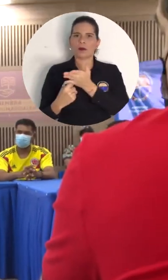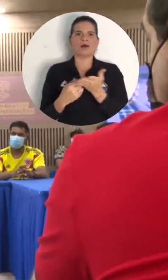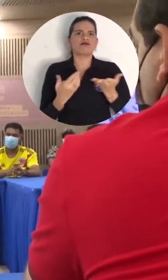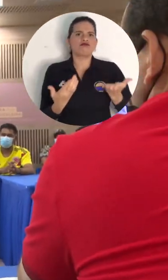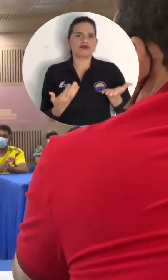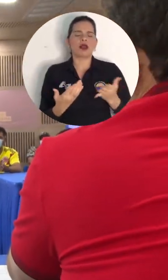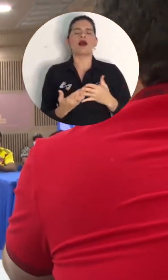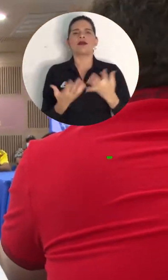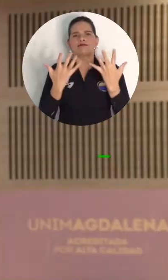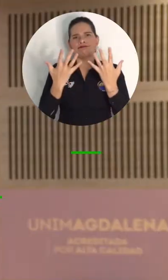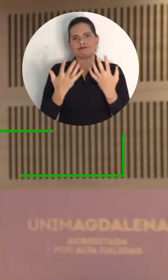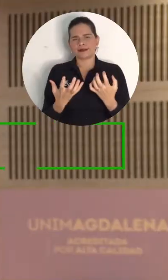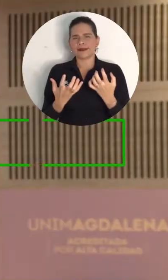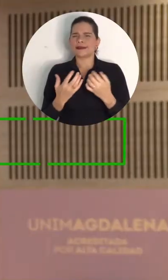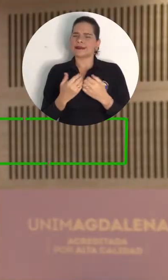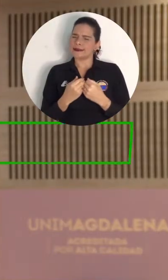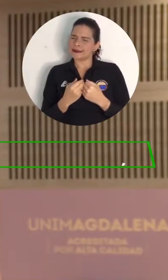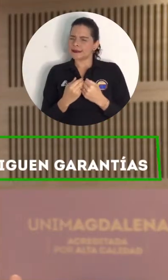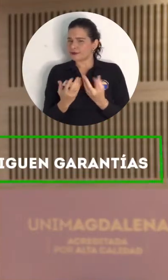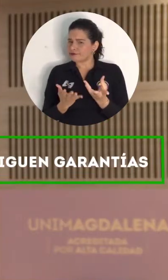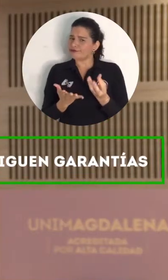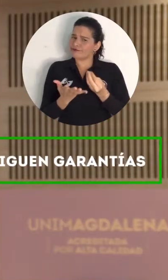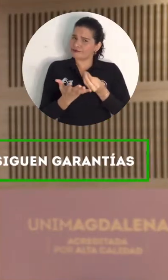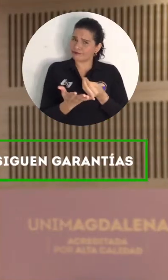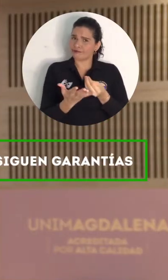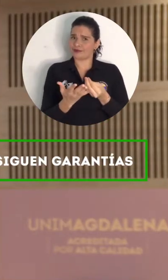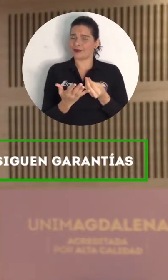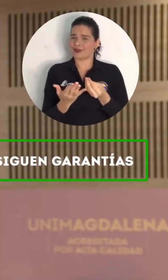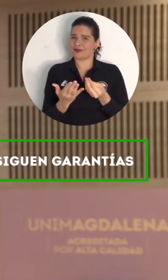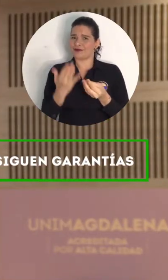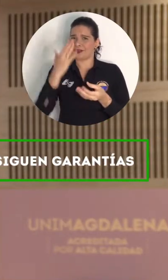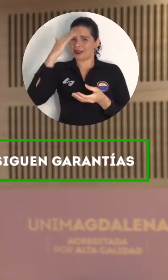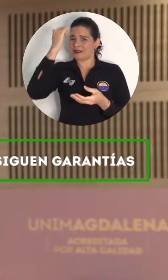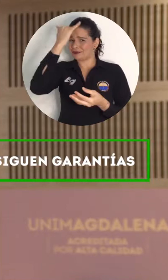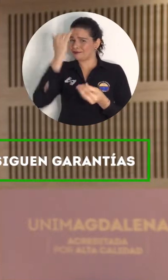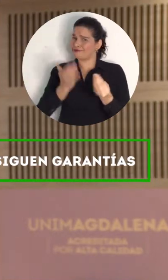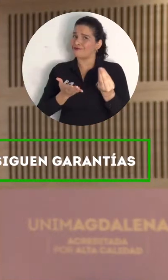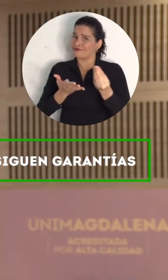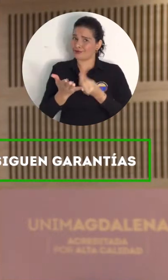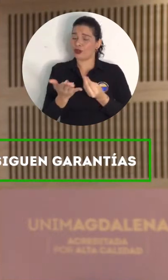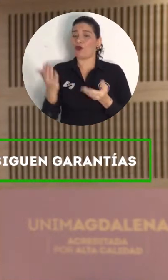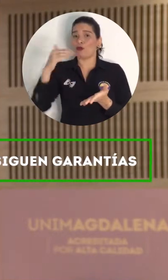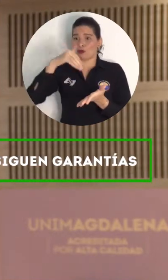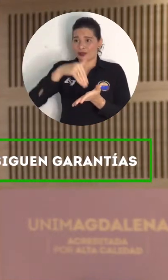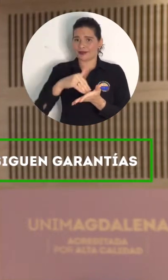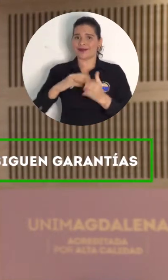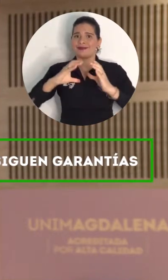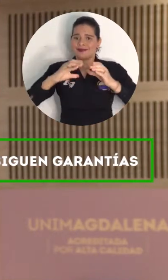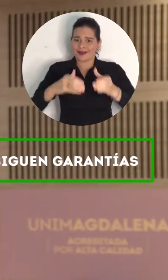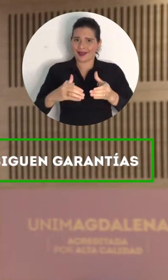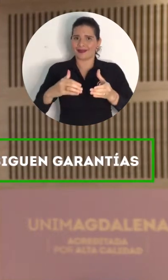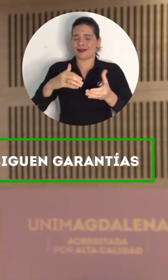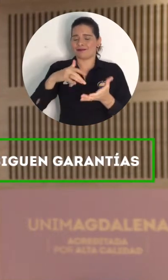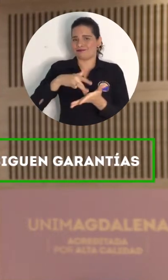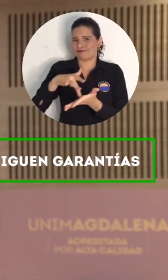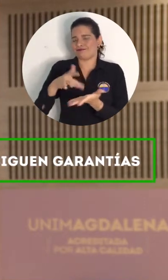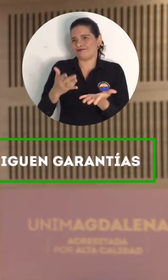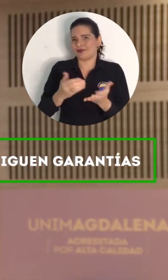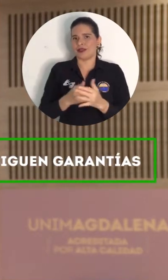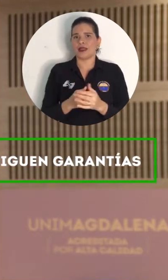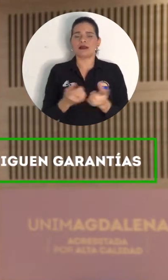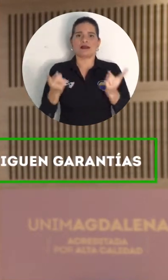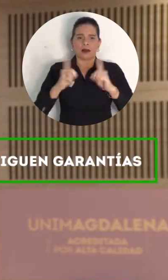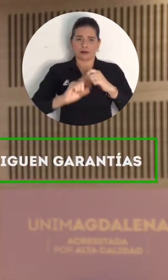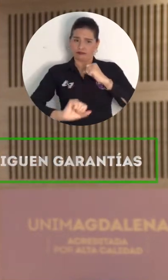en el que, por ejemplo, se consigue una serie de garantías académicas, se consigue también una serie de garantías